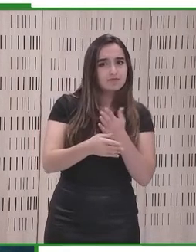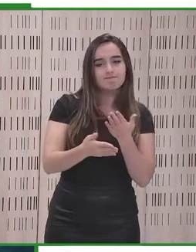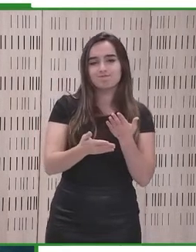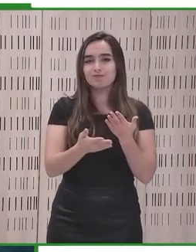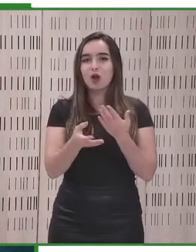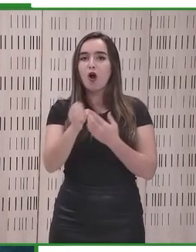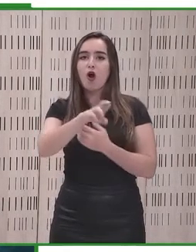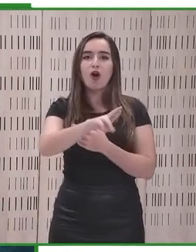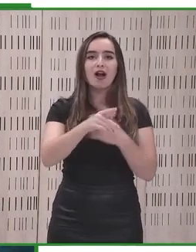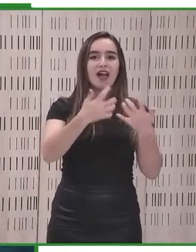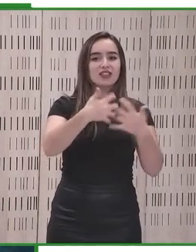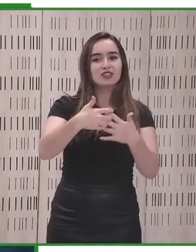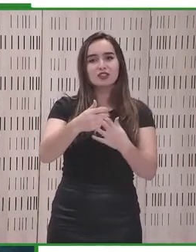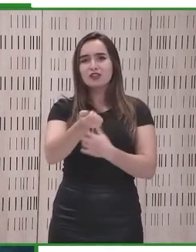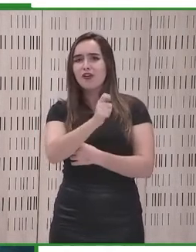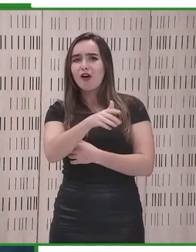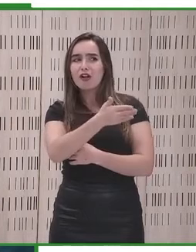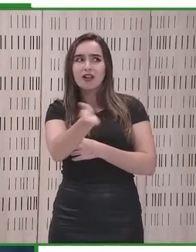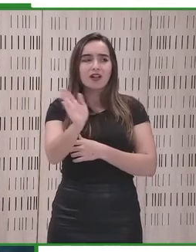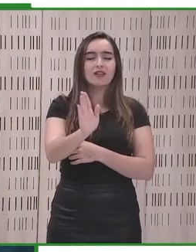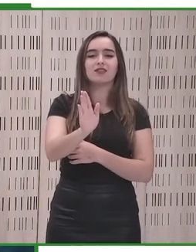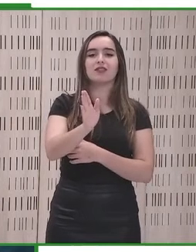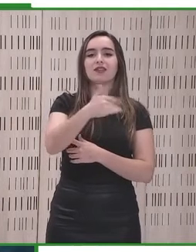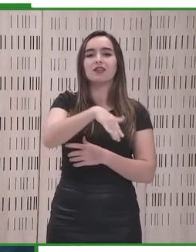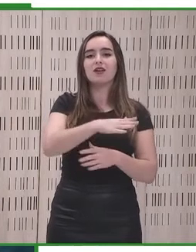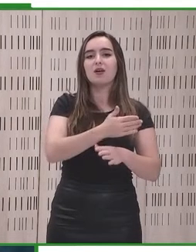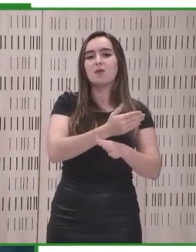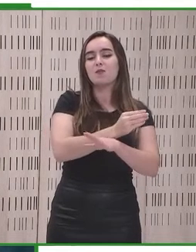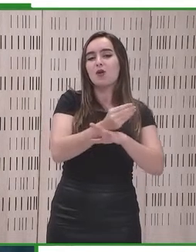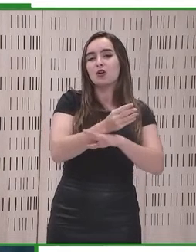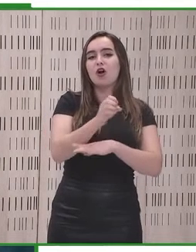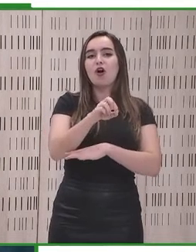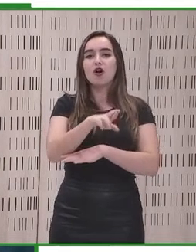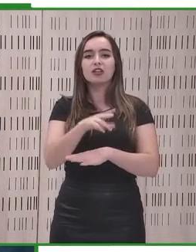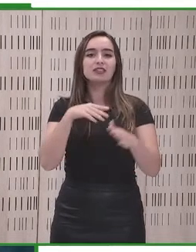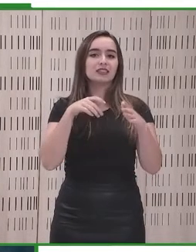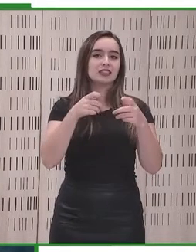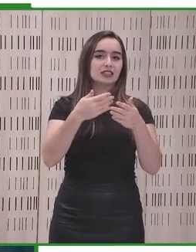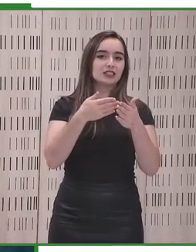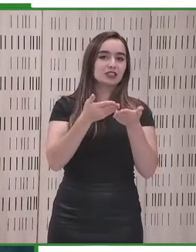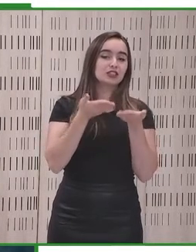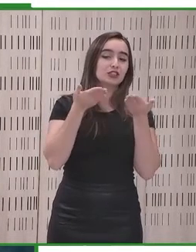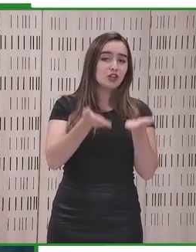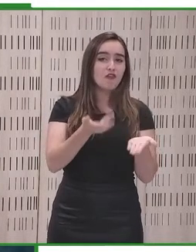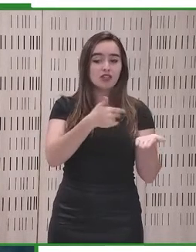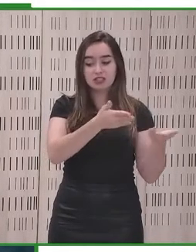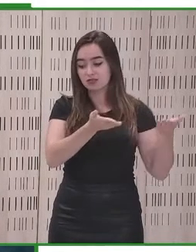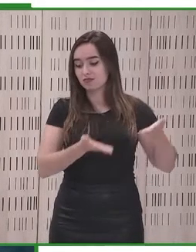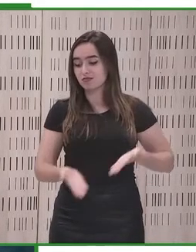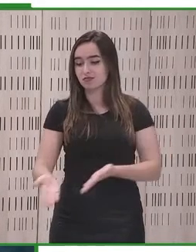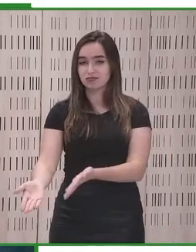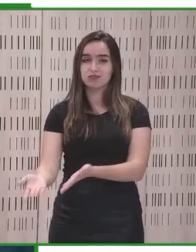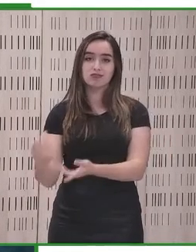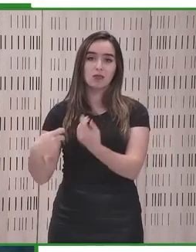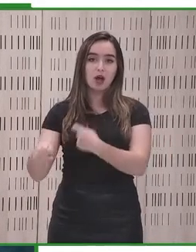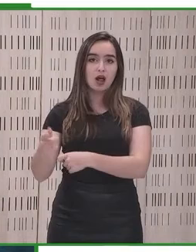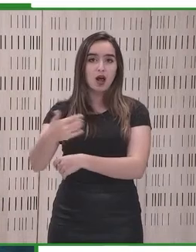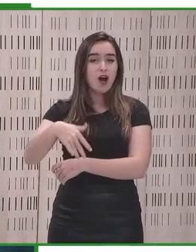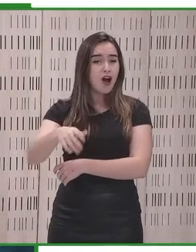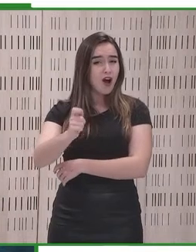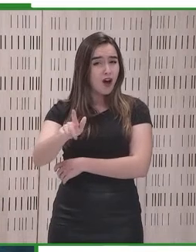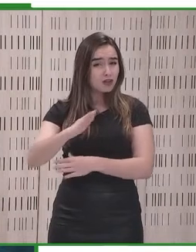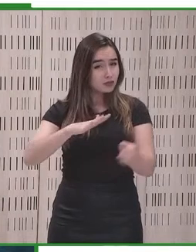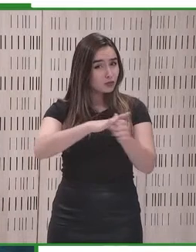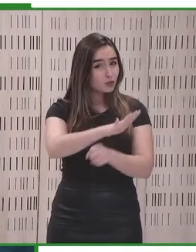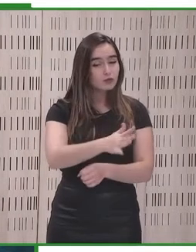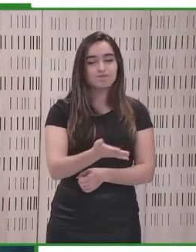que van a tener que poner sus productos y servicios en el mercado van a estar afectados